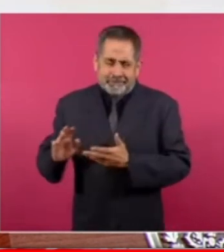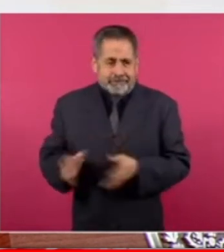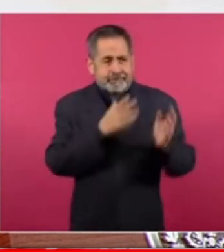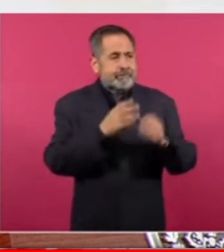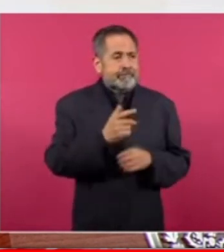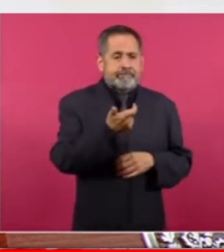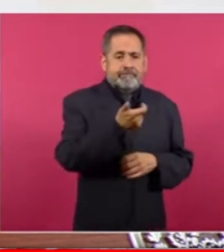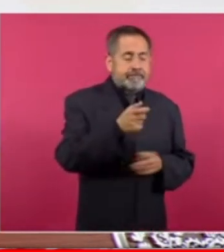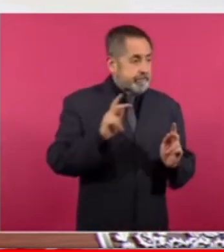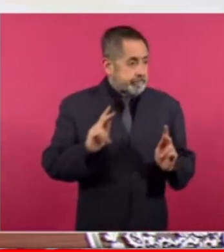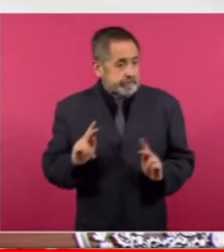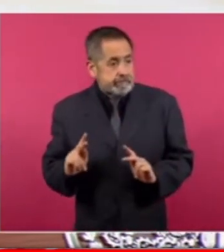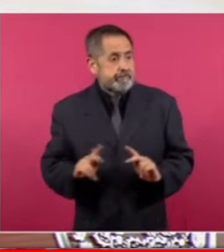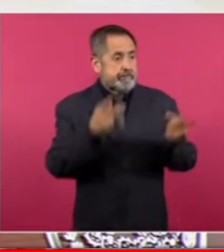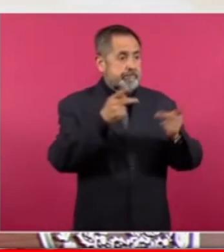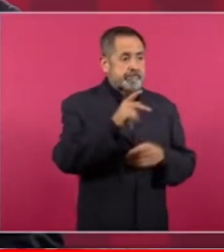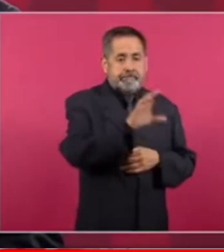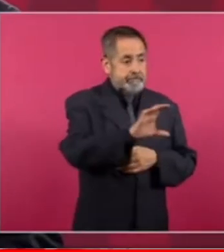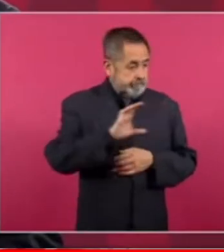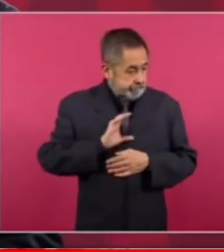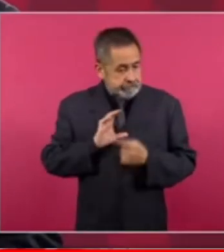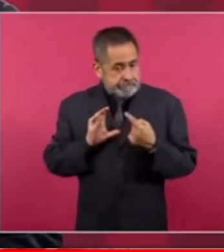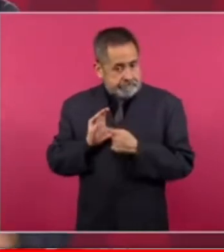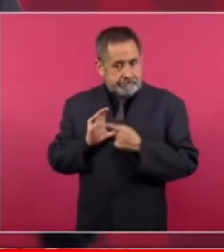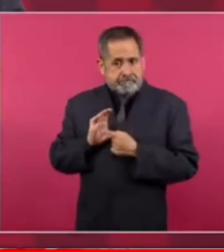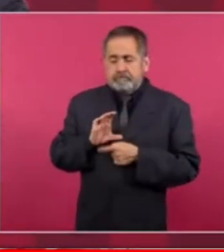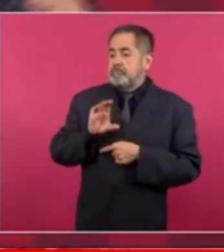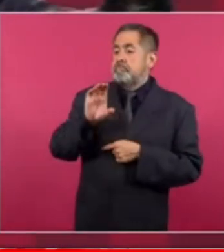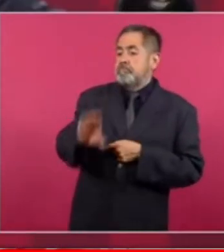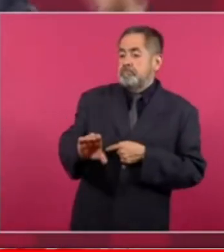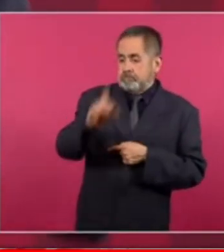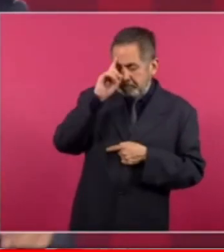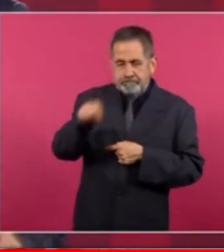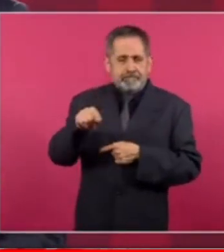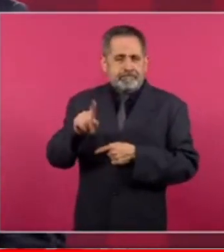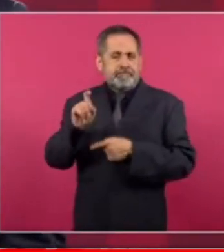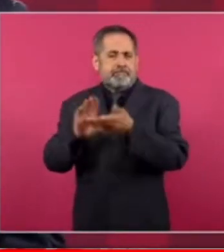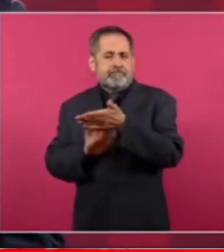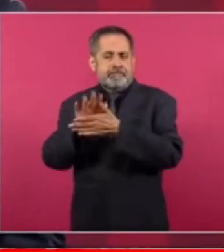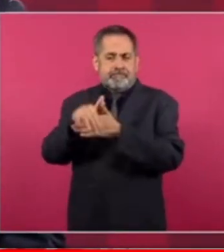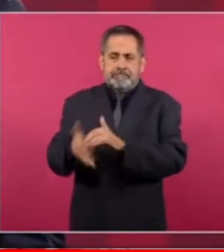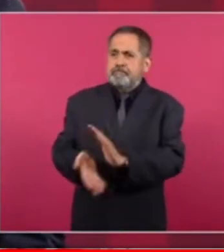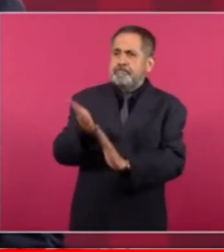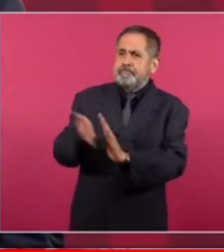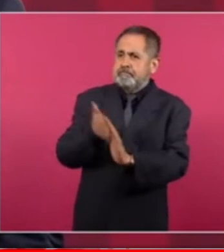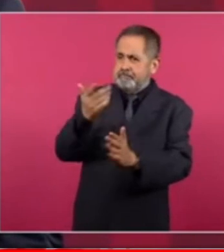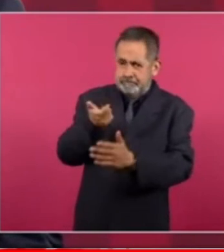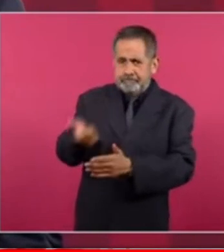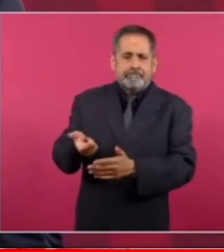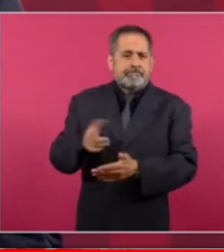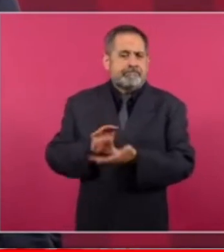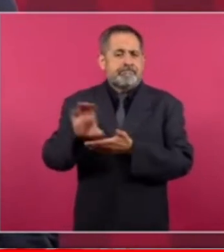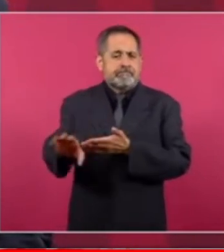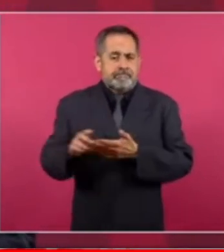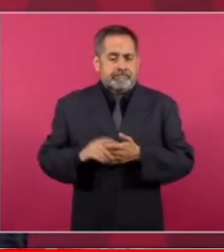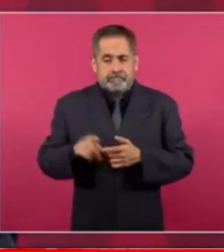que se obtenga sirva para financiar la presa que